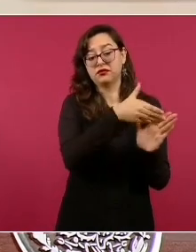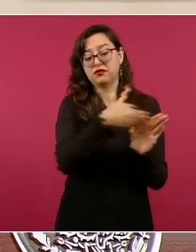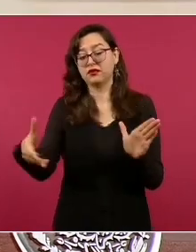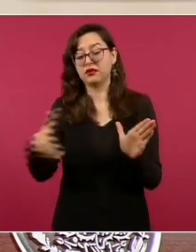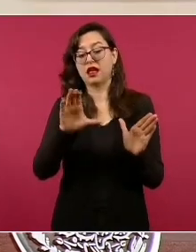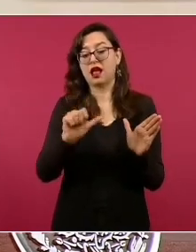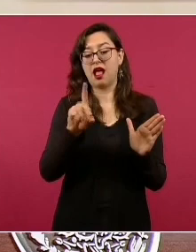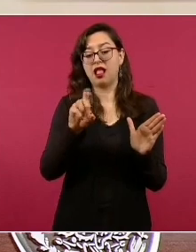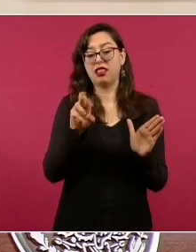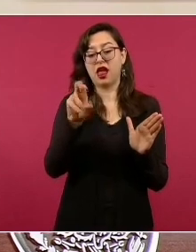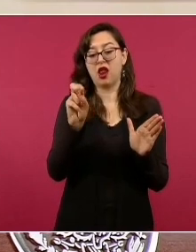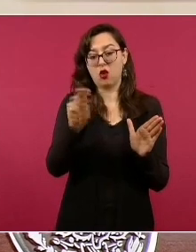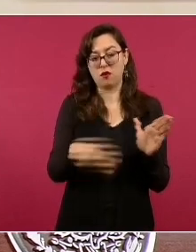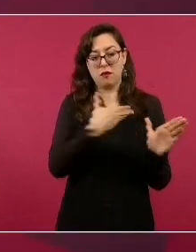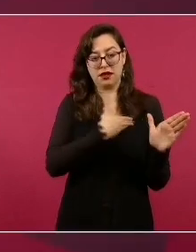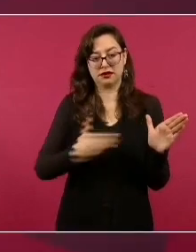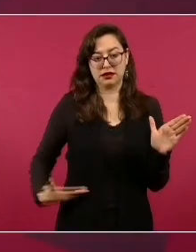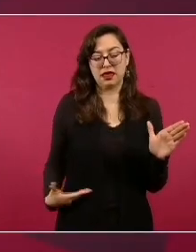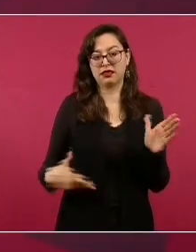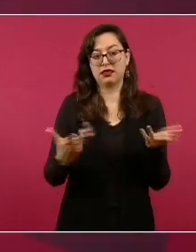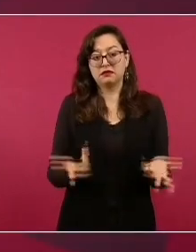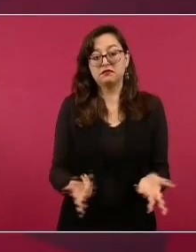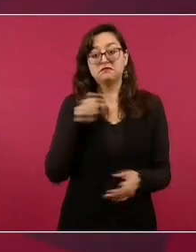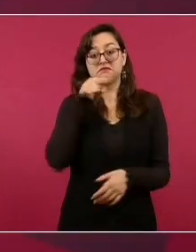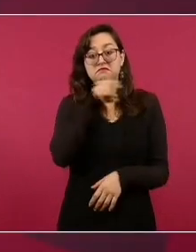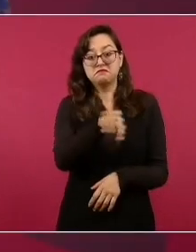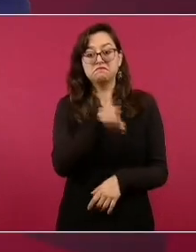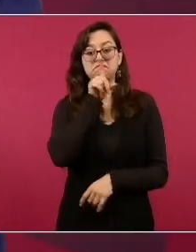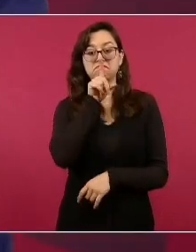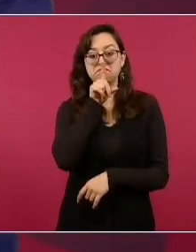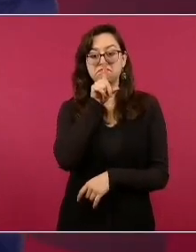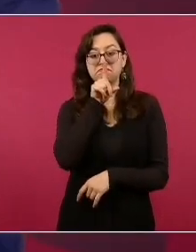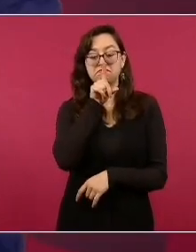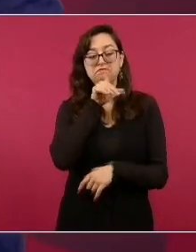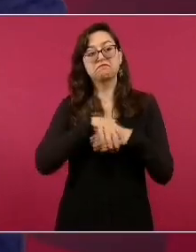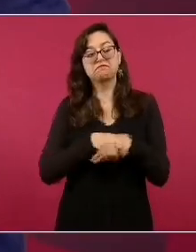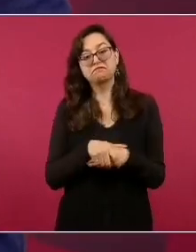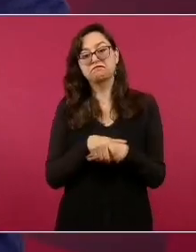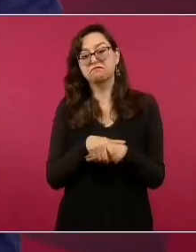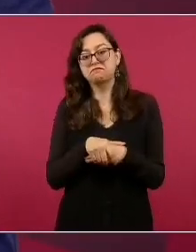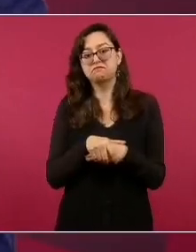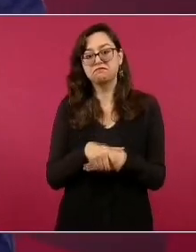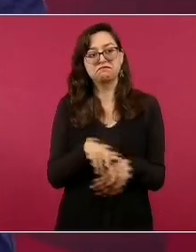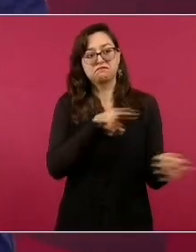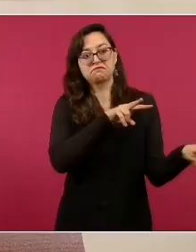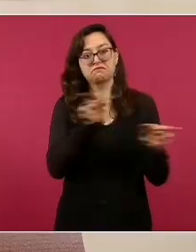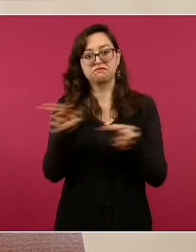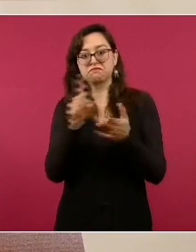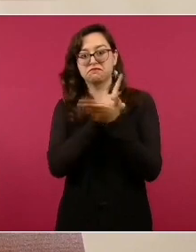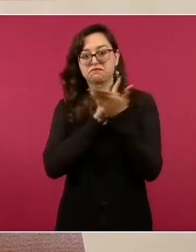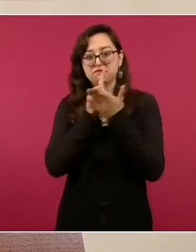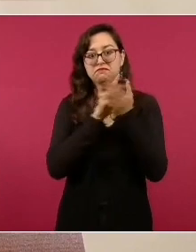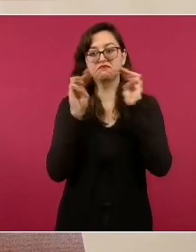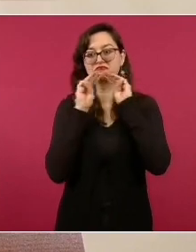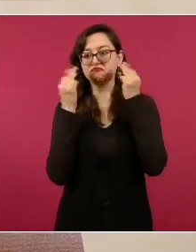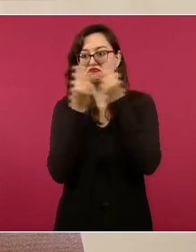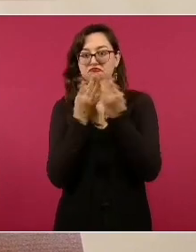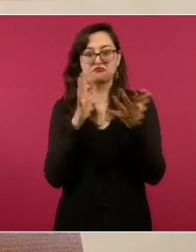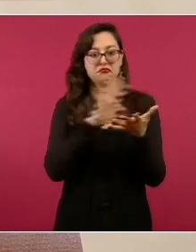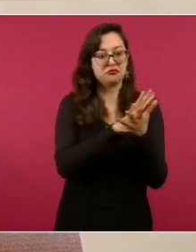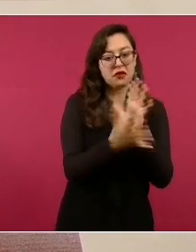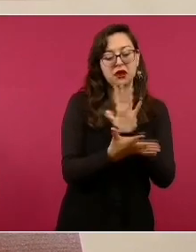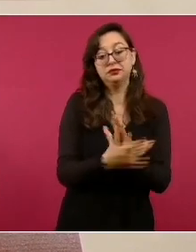Nunca dijo nada, y él votó en contra de una resolución para que se